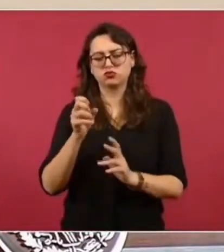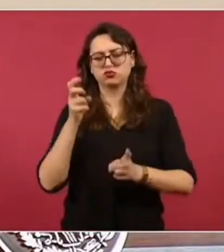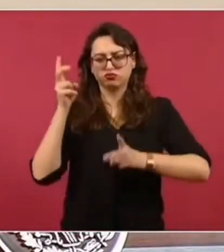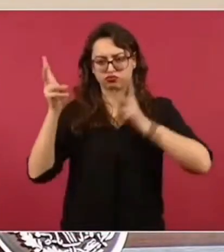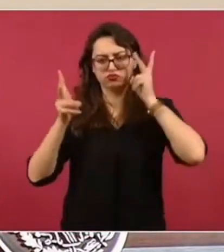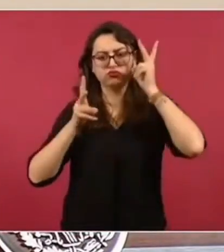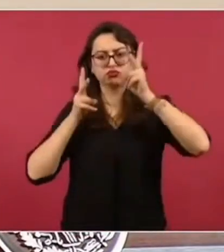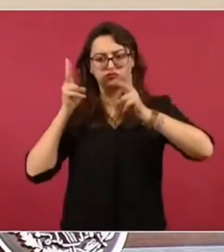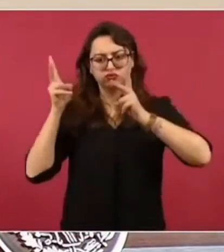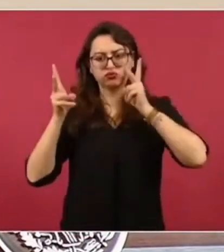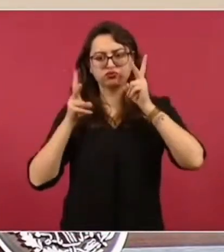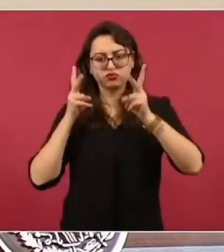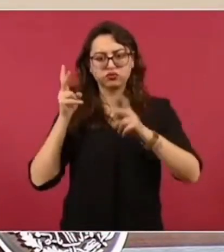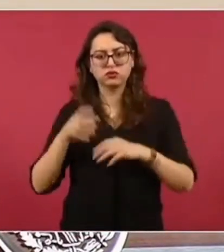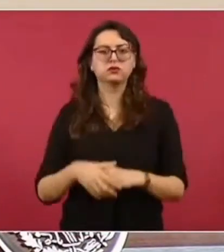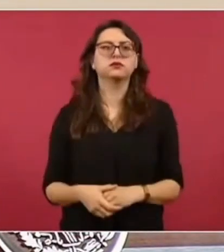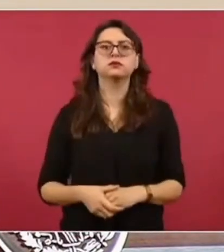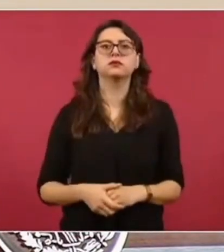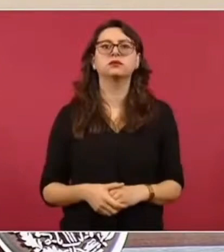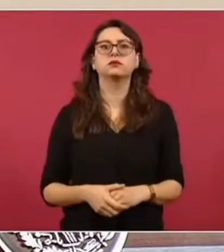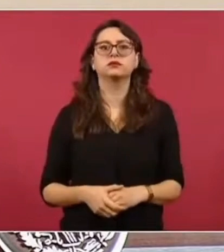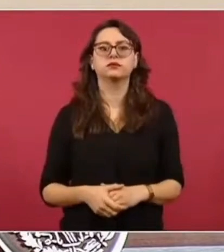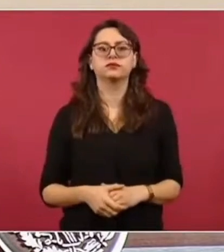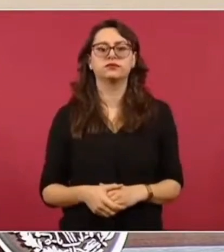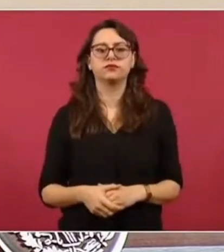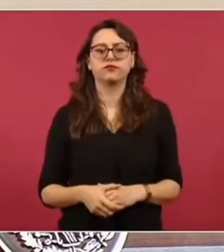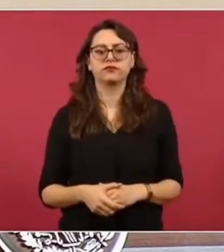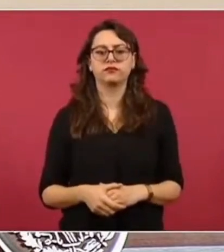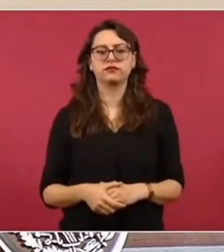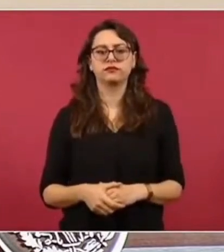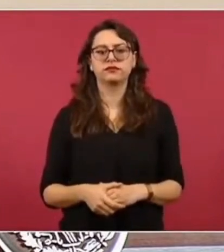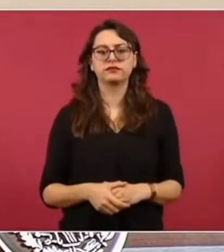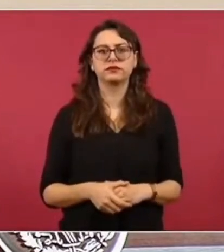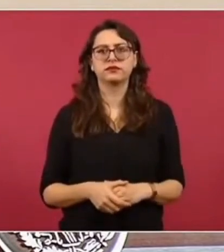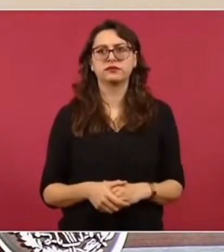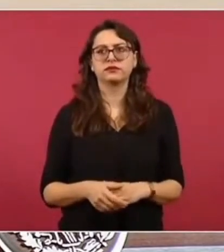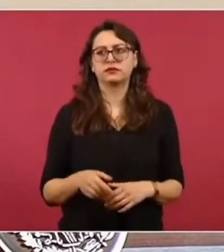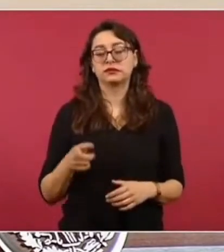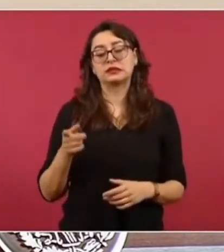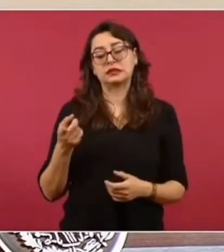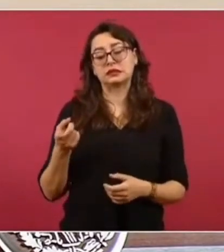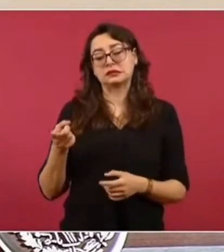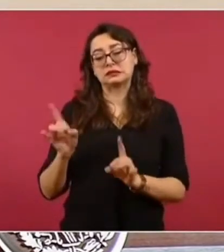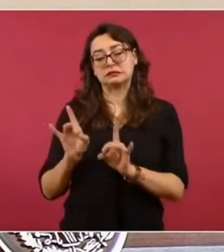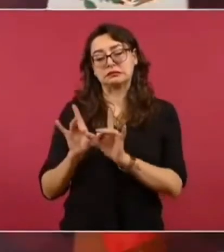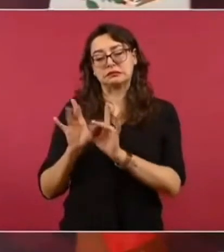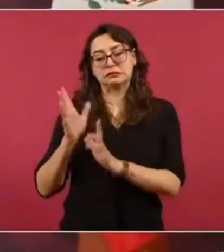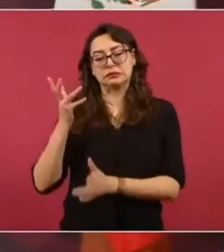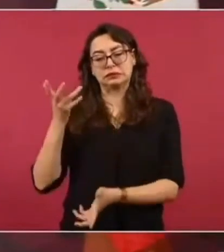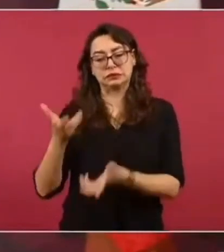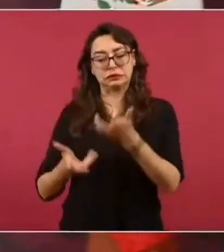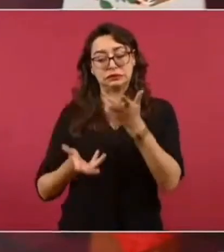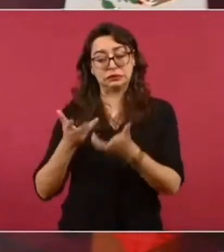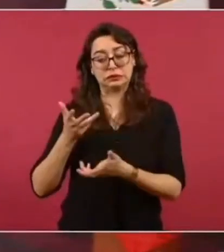ese mismo día, al día siguiente de la desgracia,